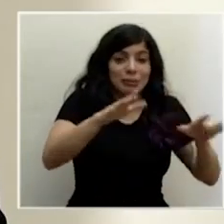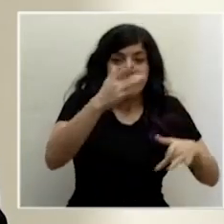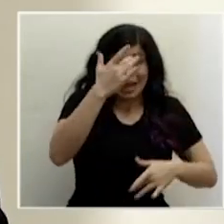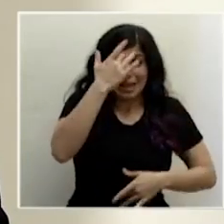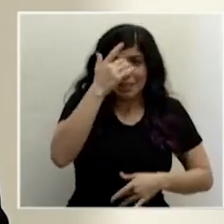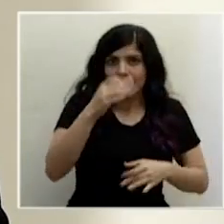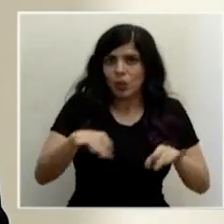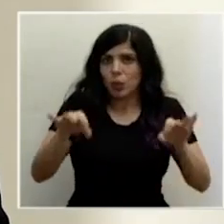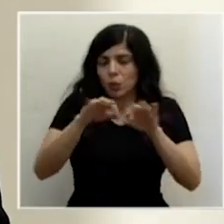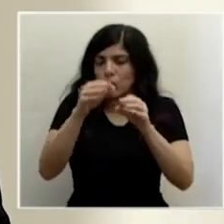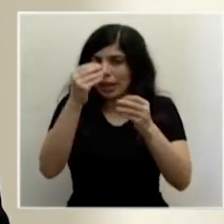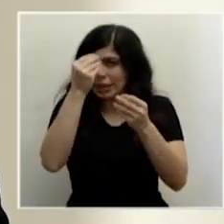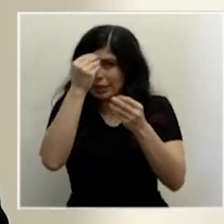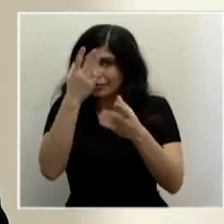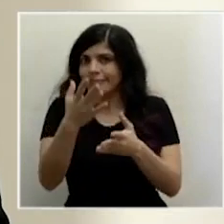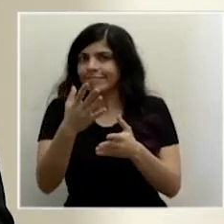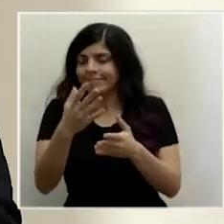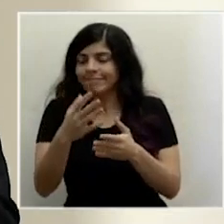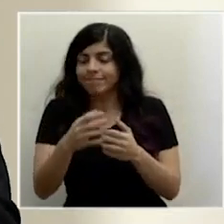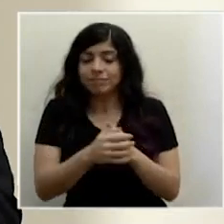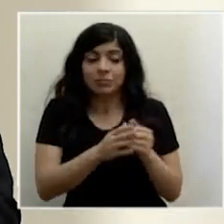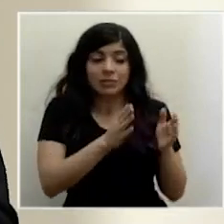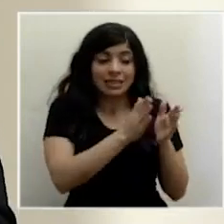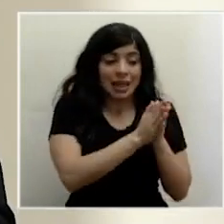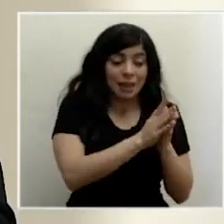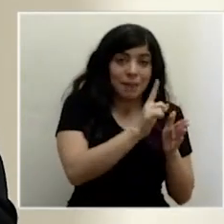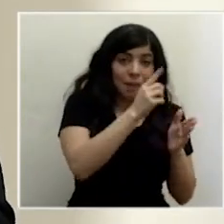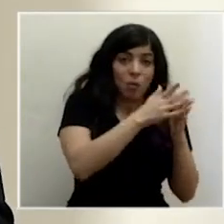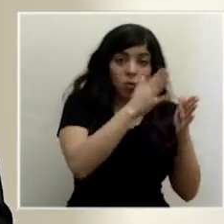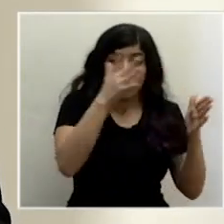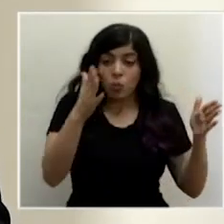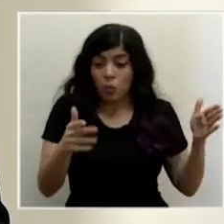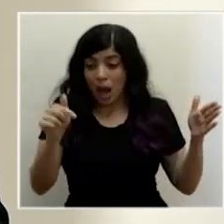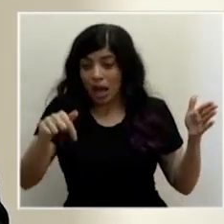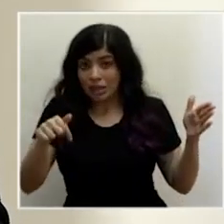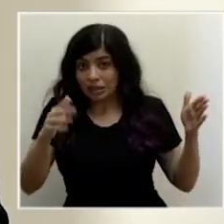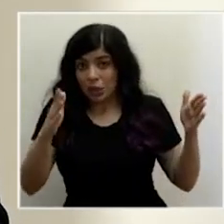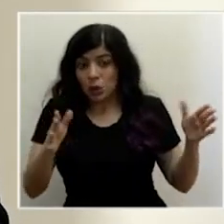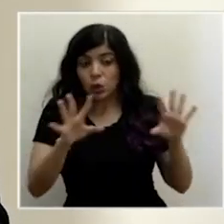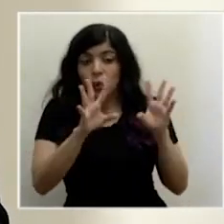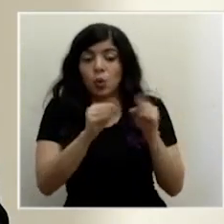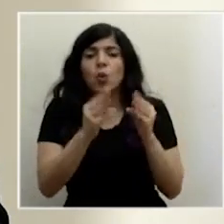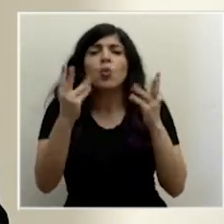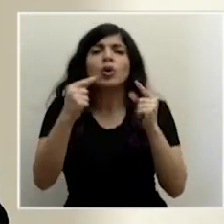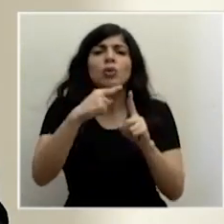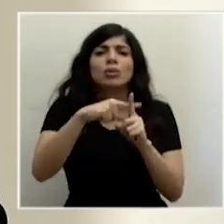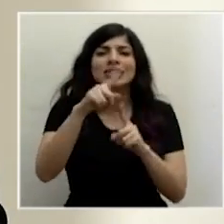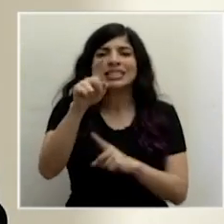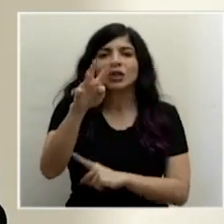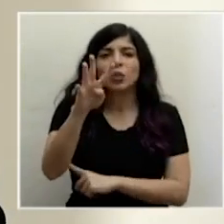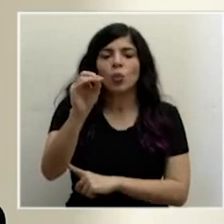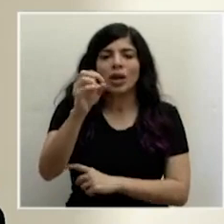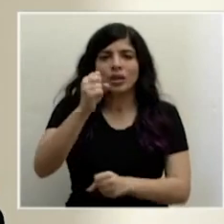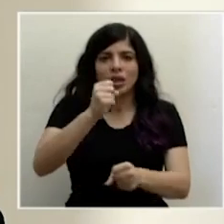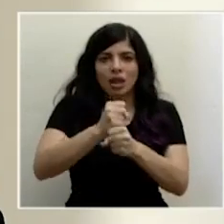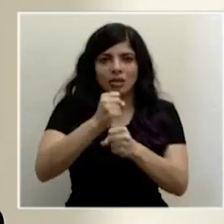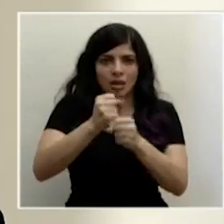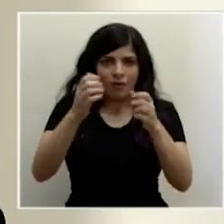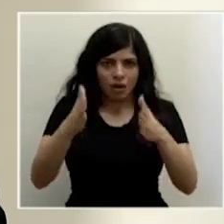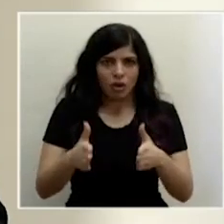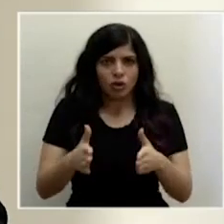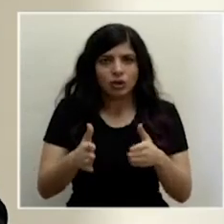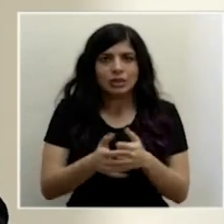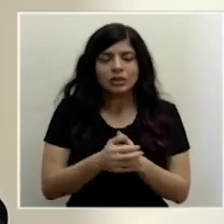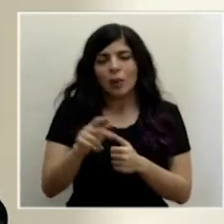algo muy importante que hay que resaltar, al día de hoy se han dado positivos 140 compañeros.